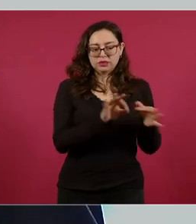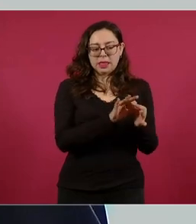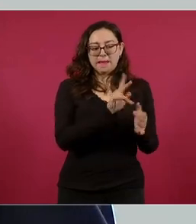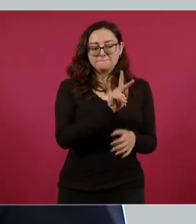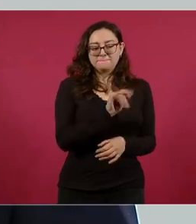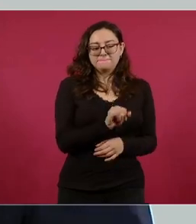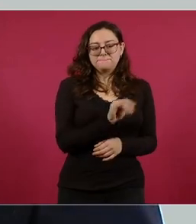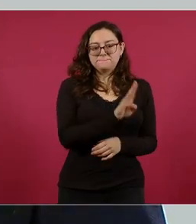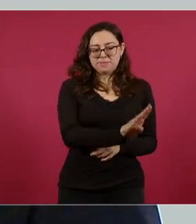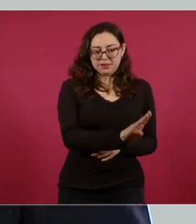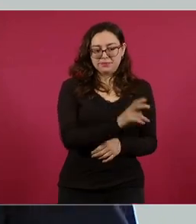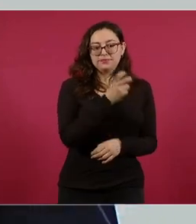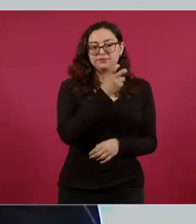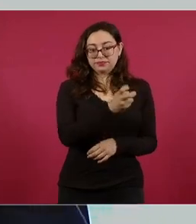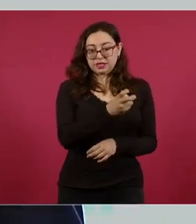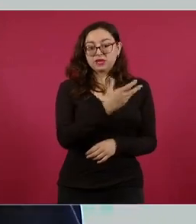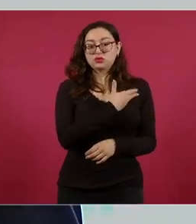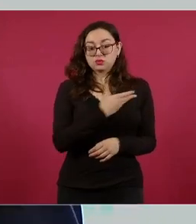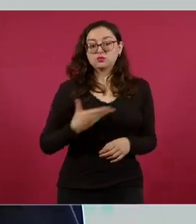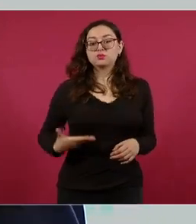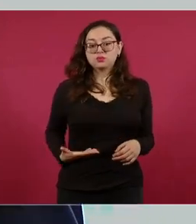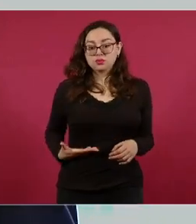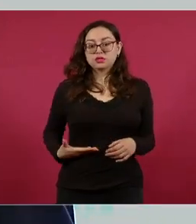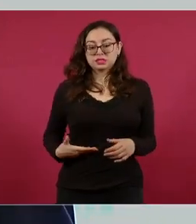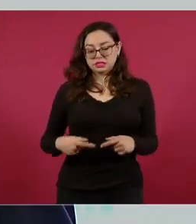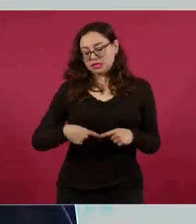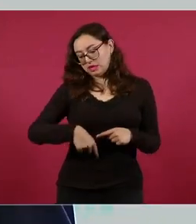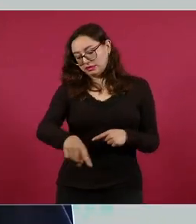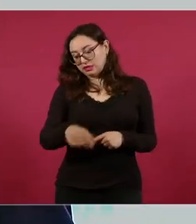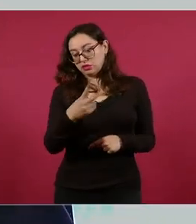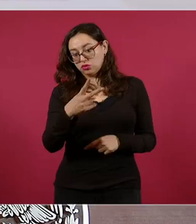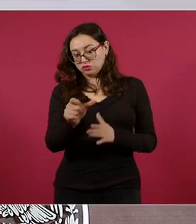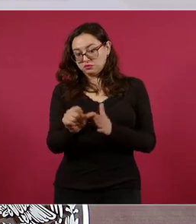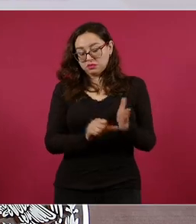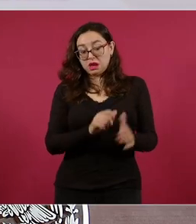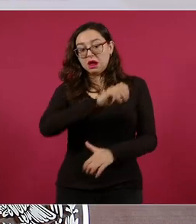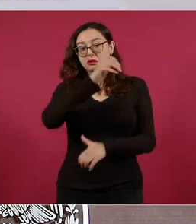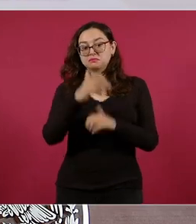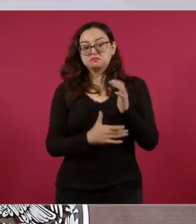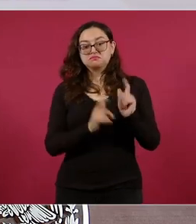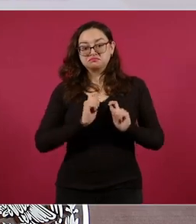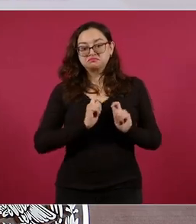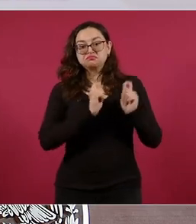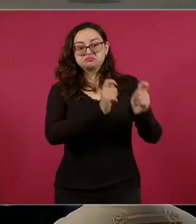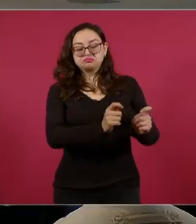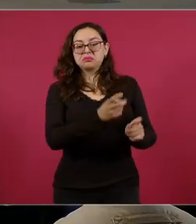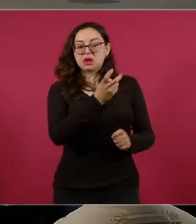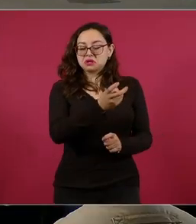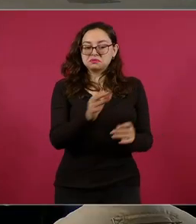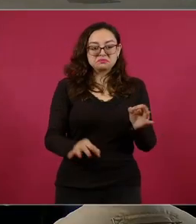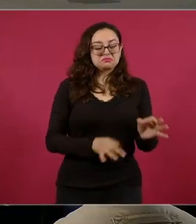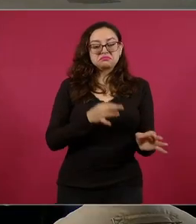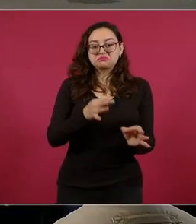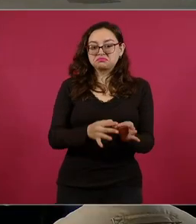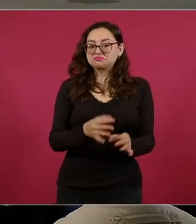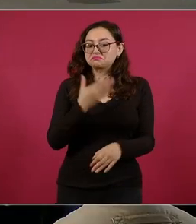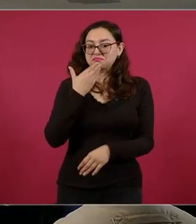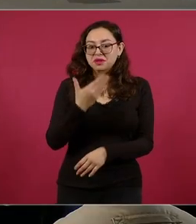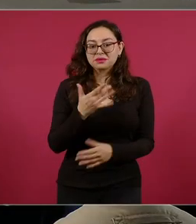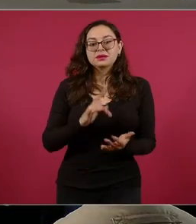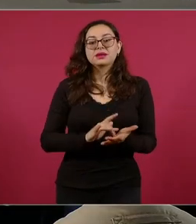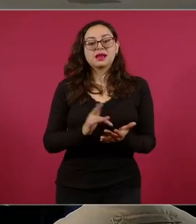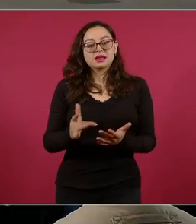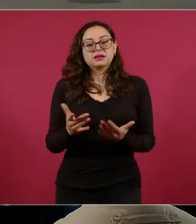cifra que va a presentar el presidente al terminar su administración. Muchas gracias. Va a hablar a